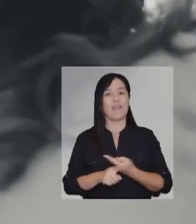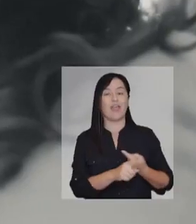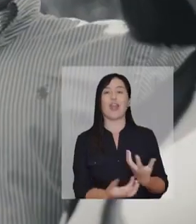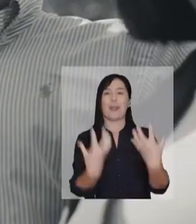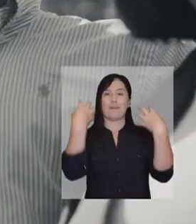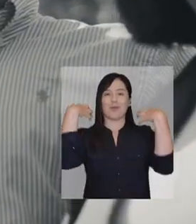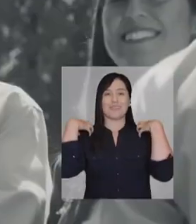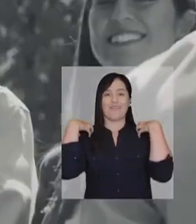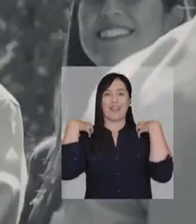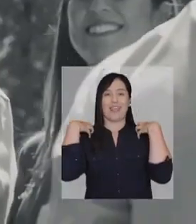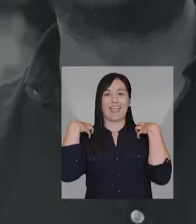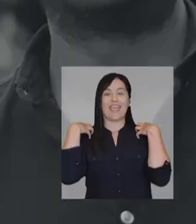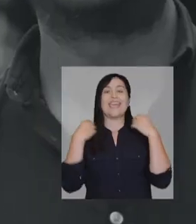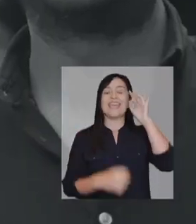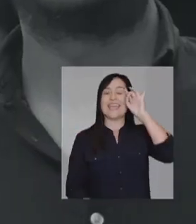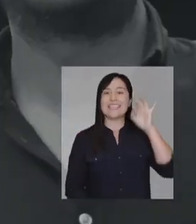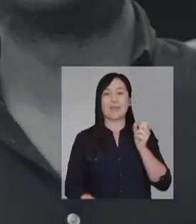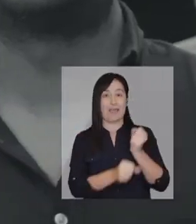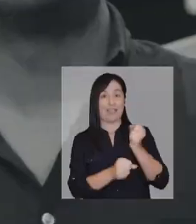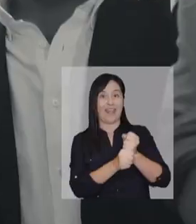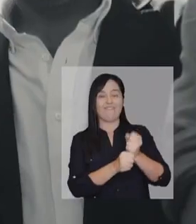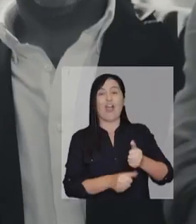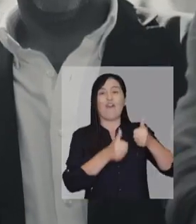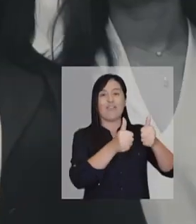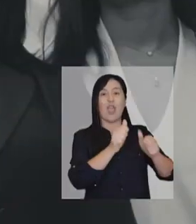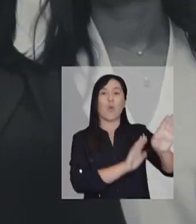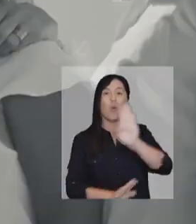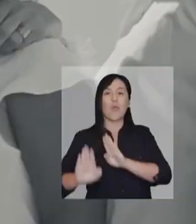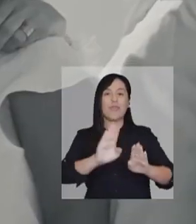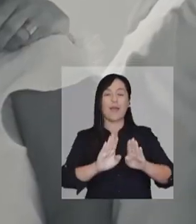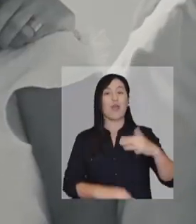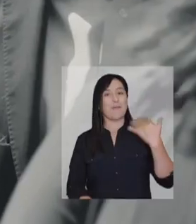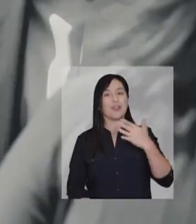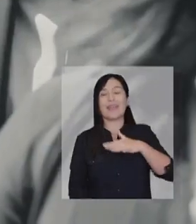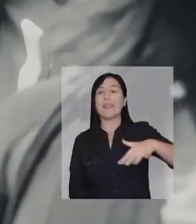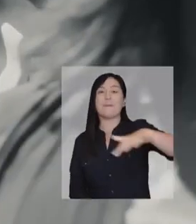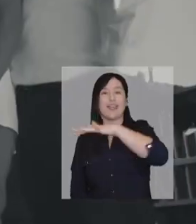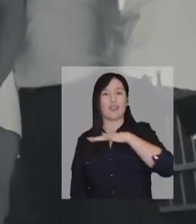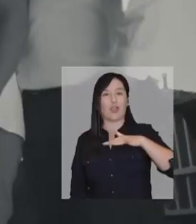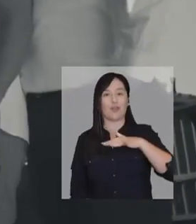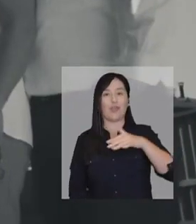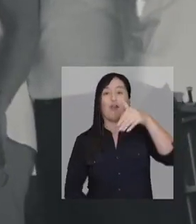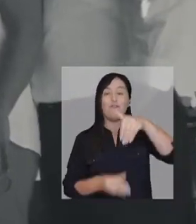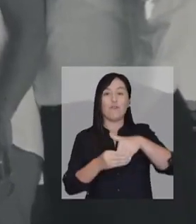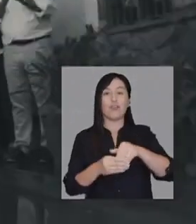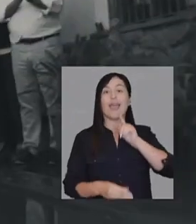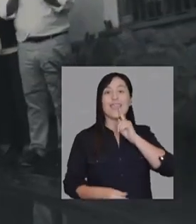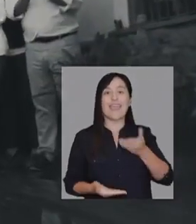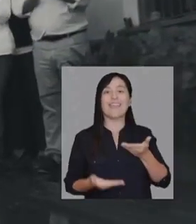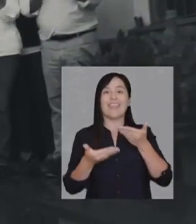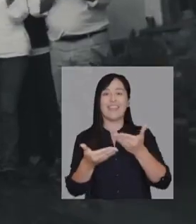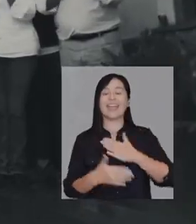Capaces de dialogar. Responsables. Y que sepan hacer un trabajo bien hecho. Protegiendo lo que nos importa a todos.